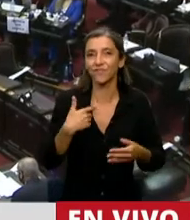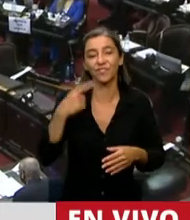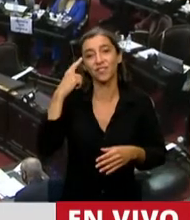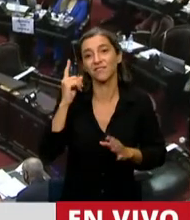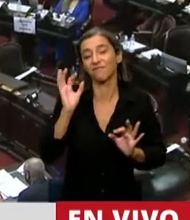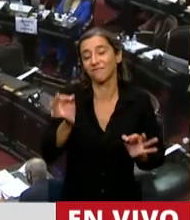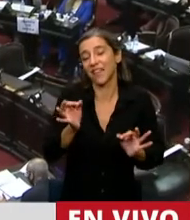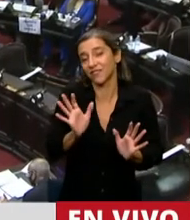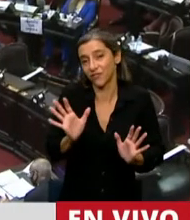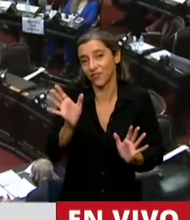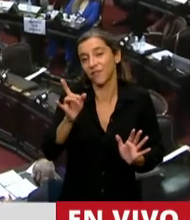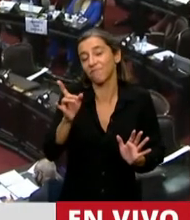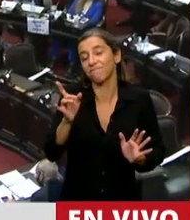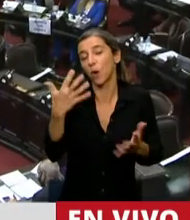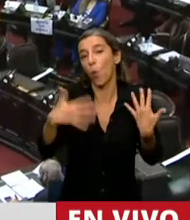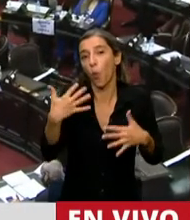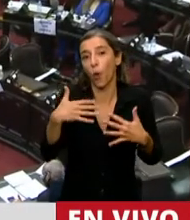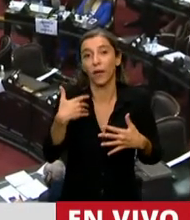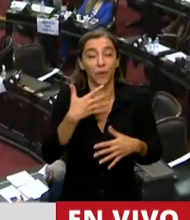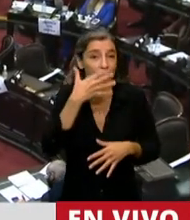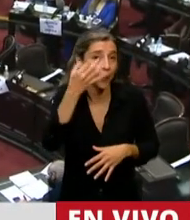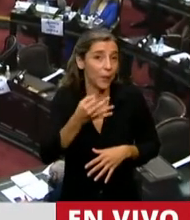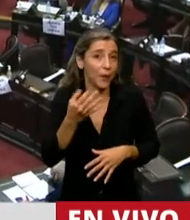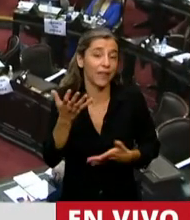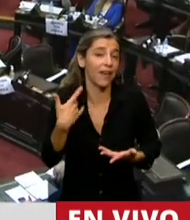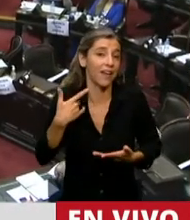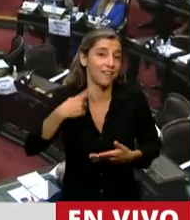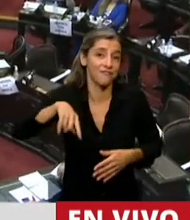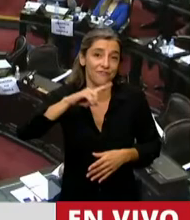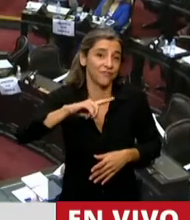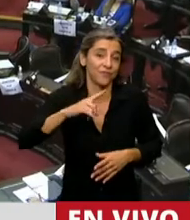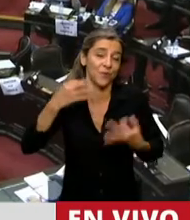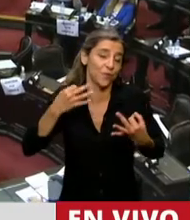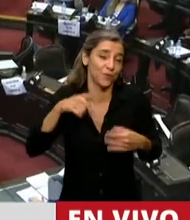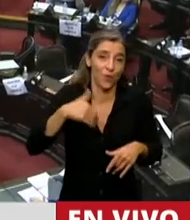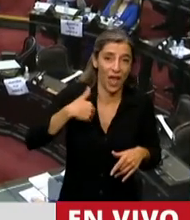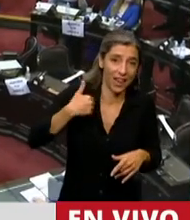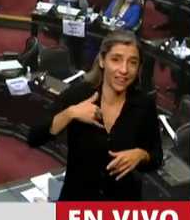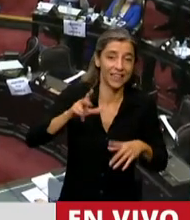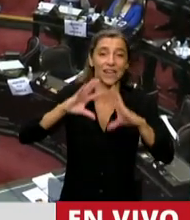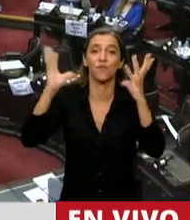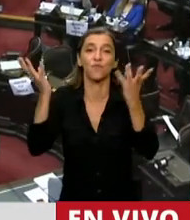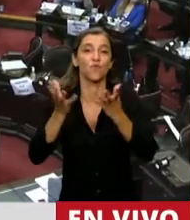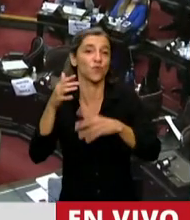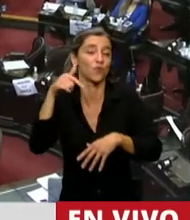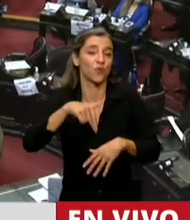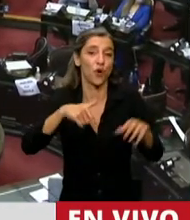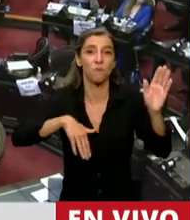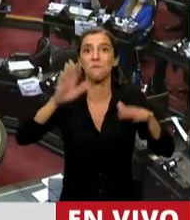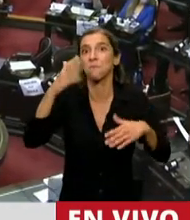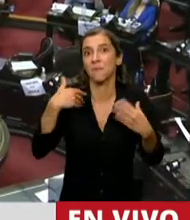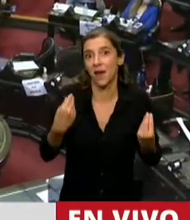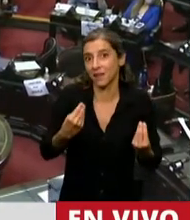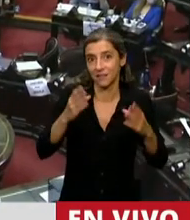quizás como nunca antes, toda la humanidad, todas las argentinas y argentinos, estamos a la expectativa